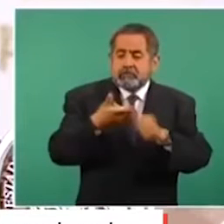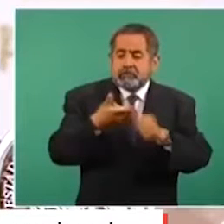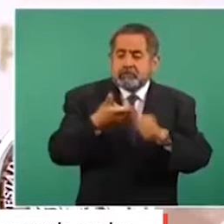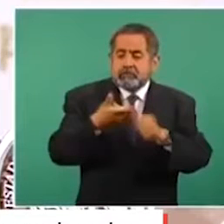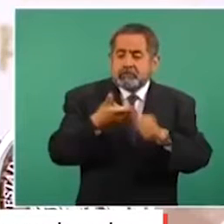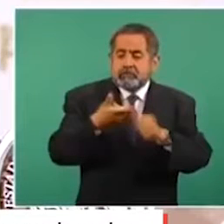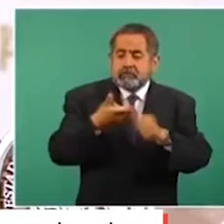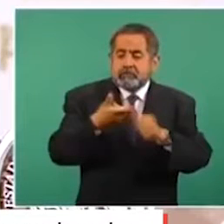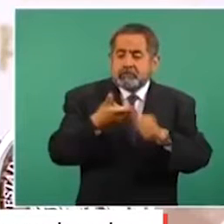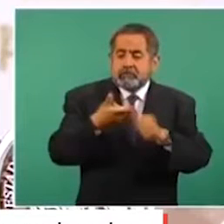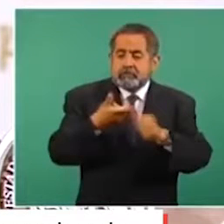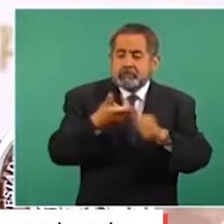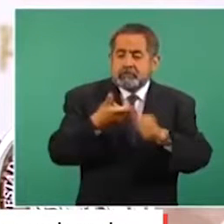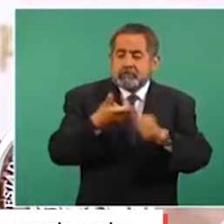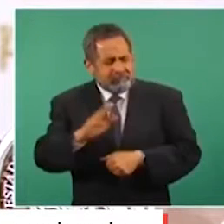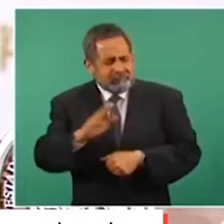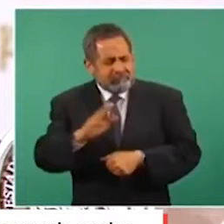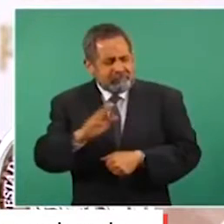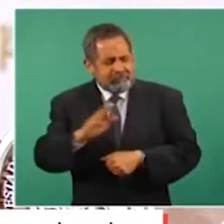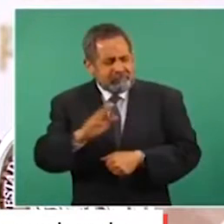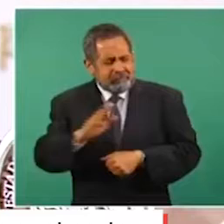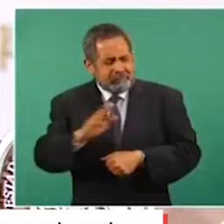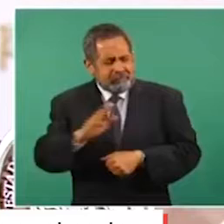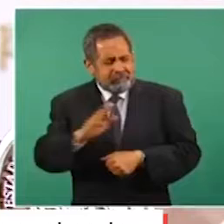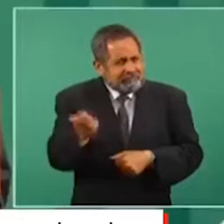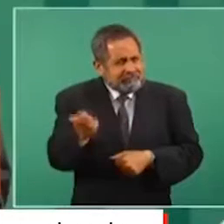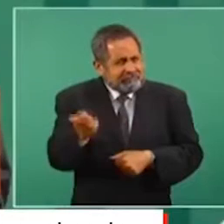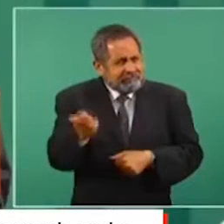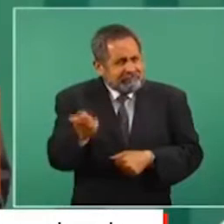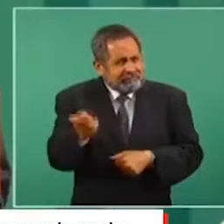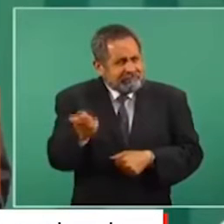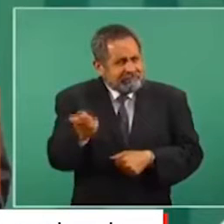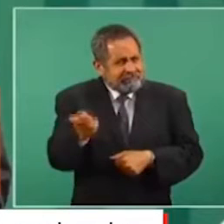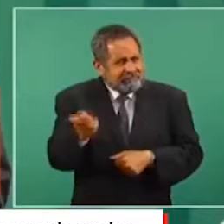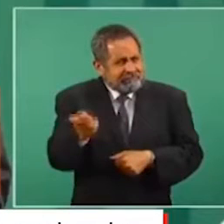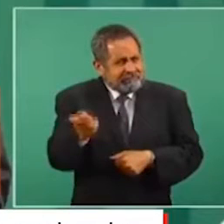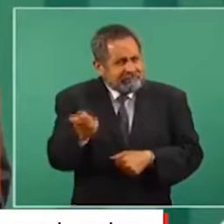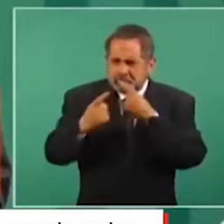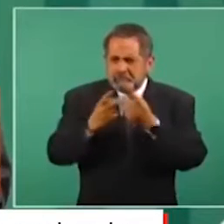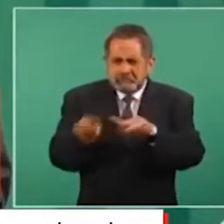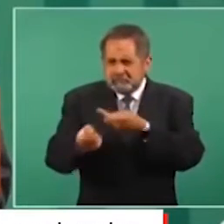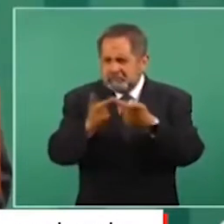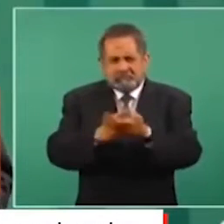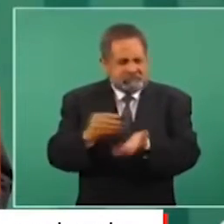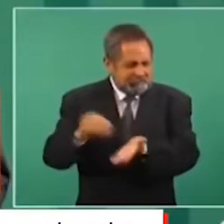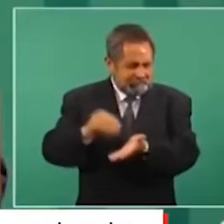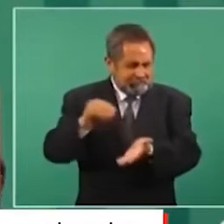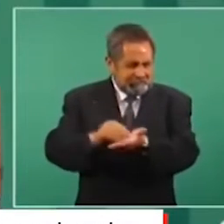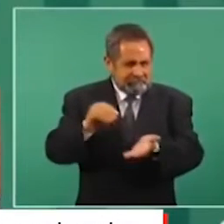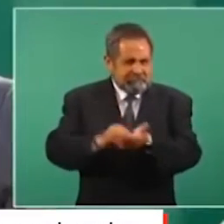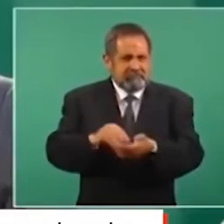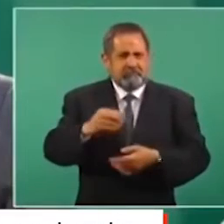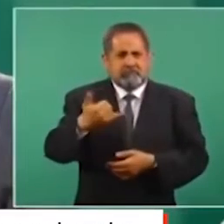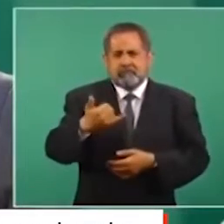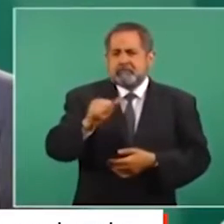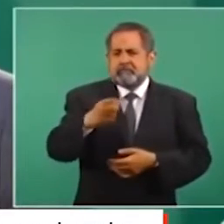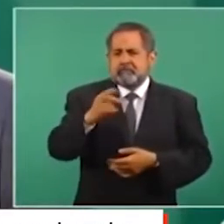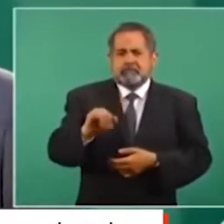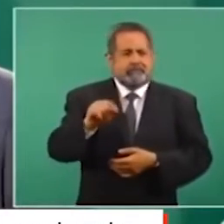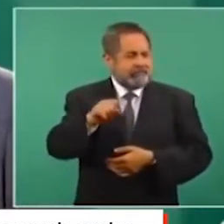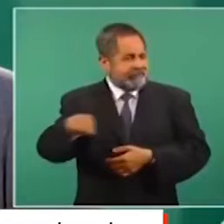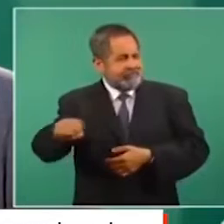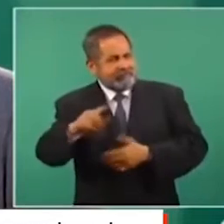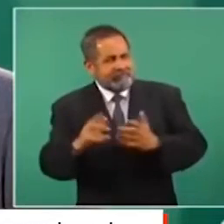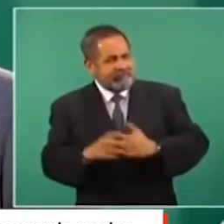Pero en todo, o sea, hay consulta permanente. Ellos son